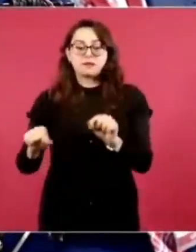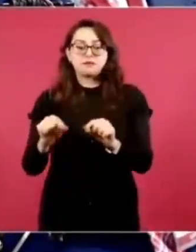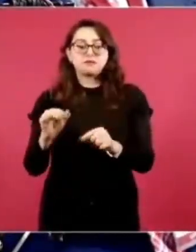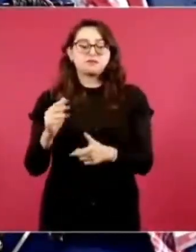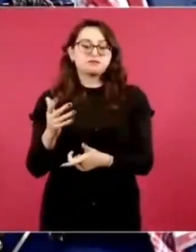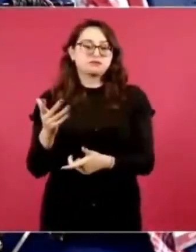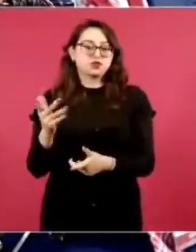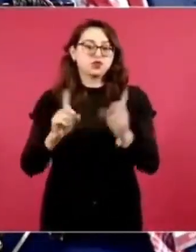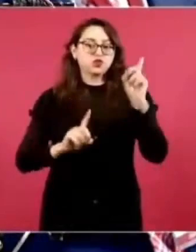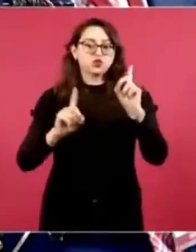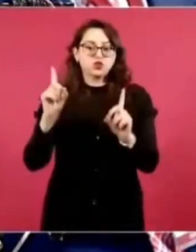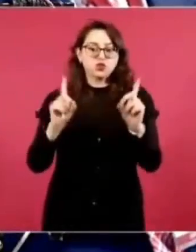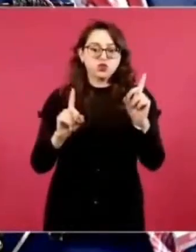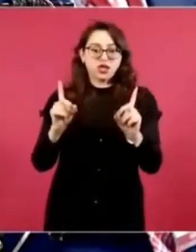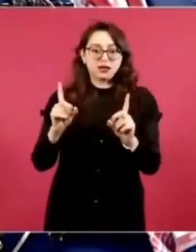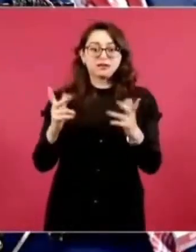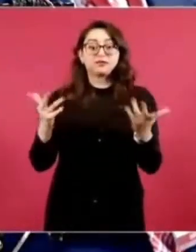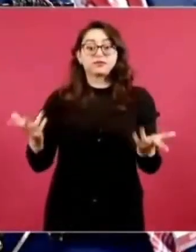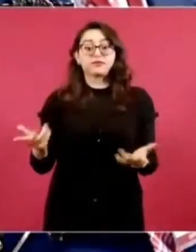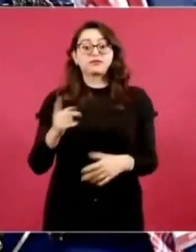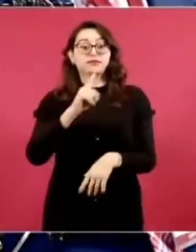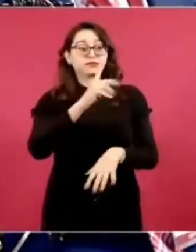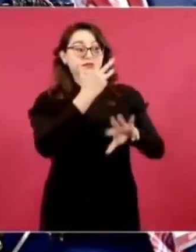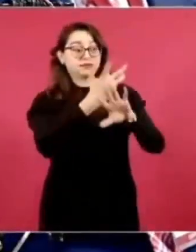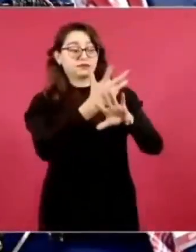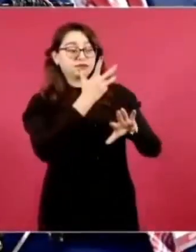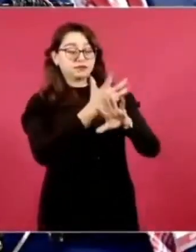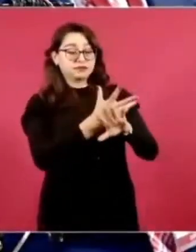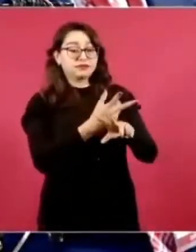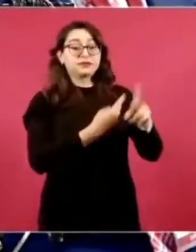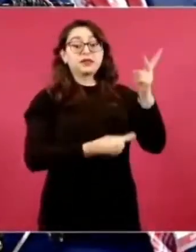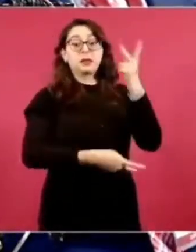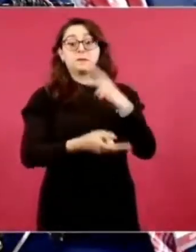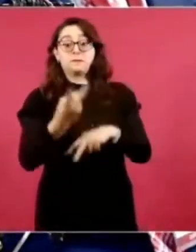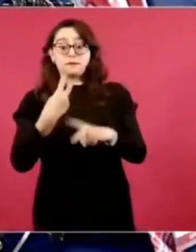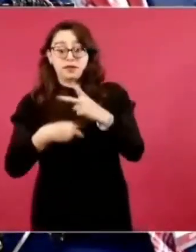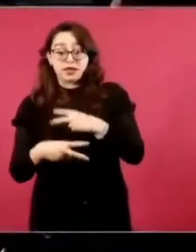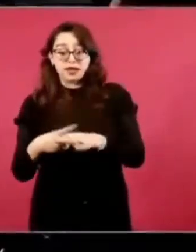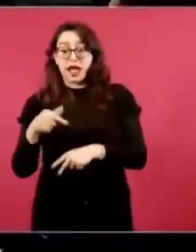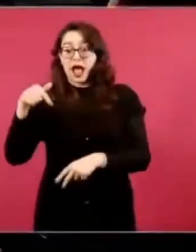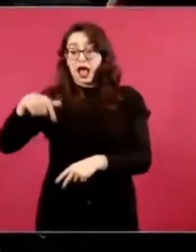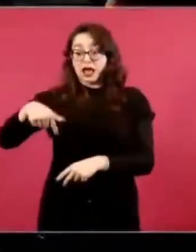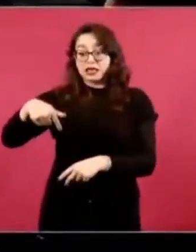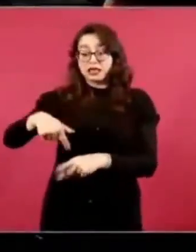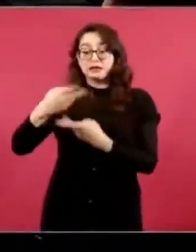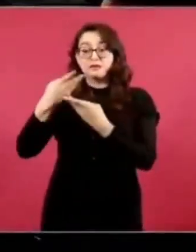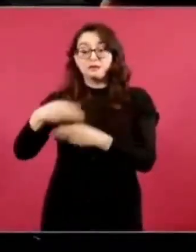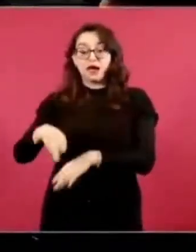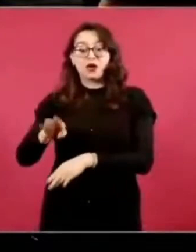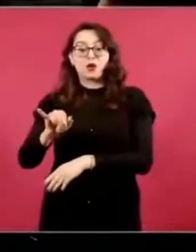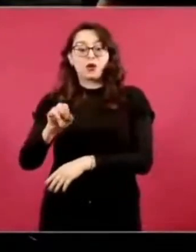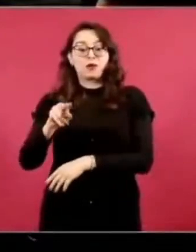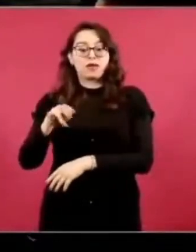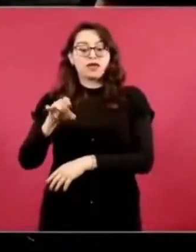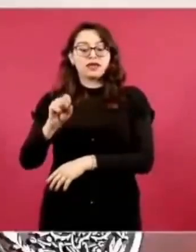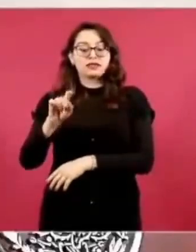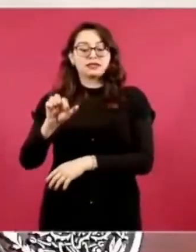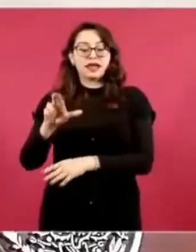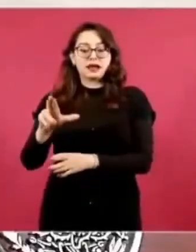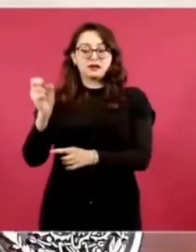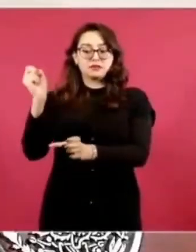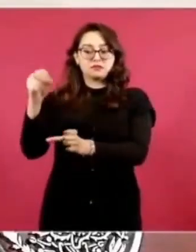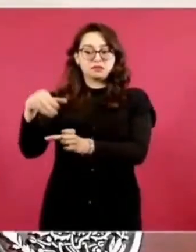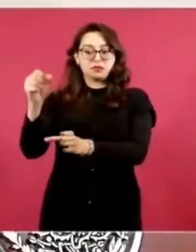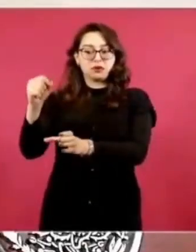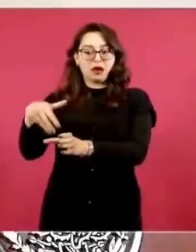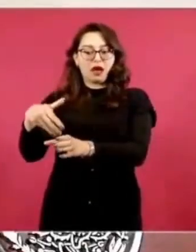posibilidades de que la gente que viene de Estados Unidos pudiera abrir una cuenta de ahorros en el Banco del Bienestar. Hoy solamente sirve para